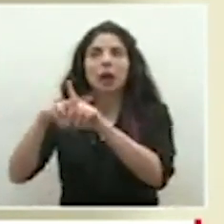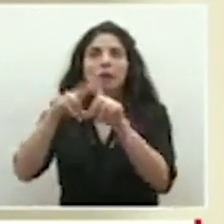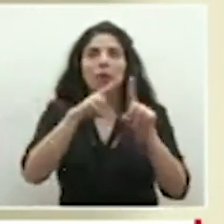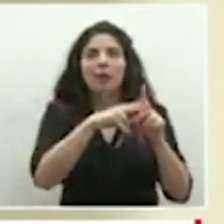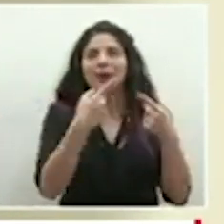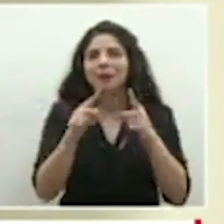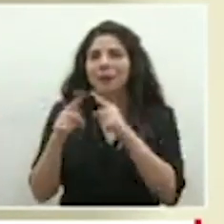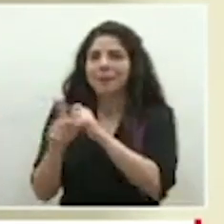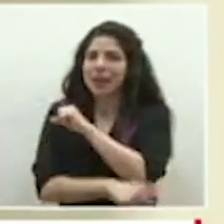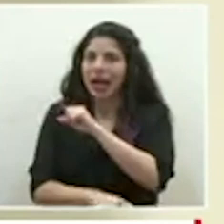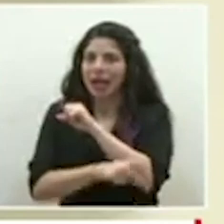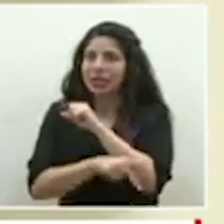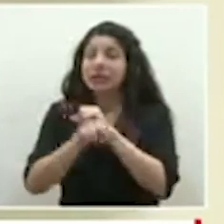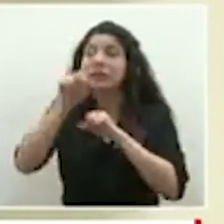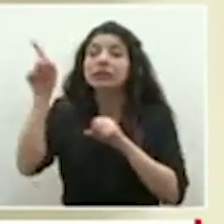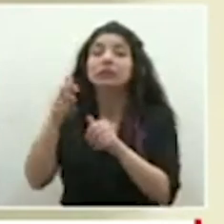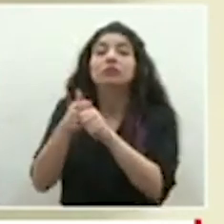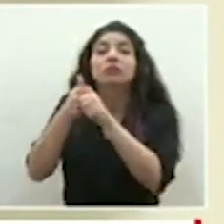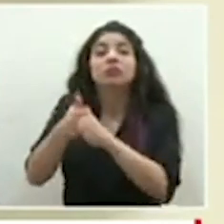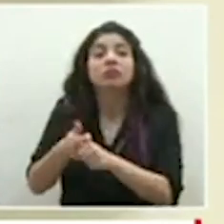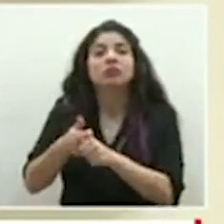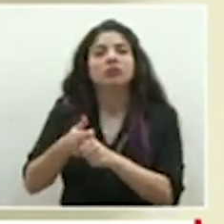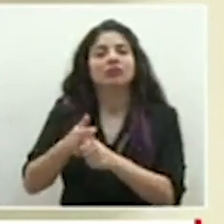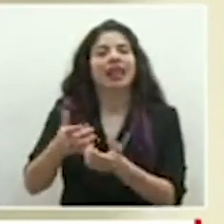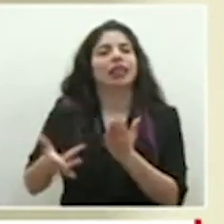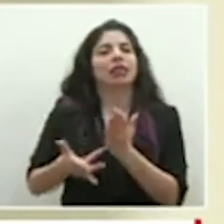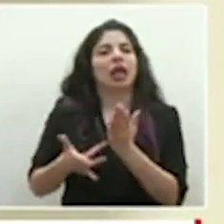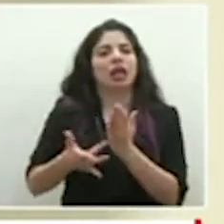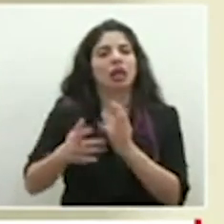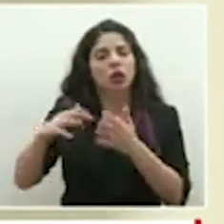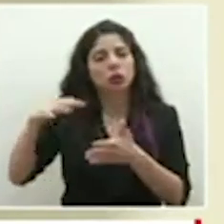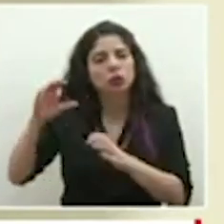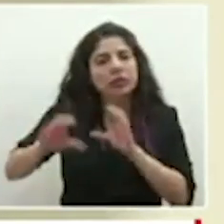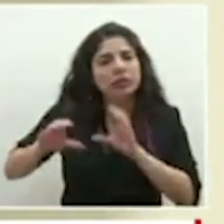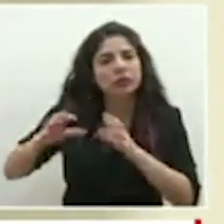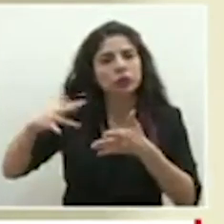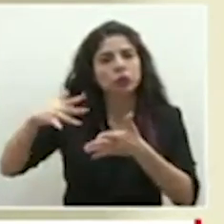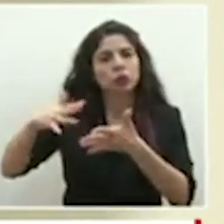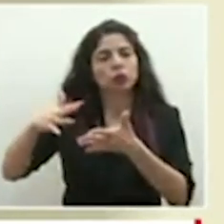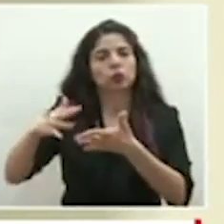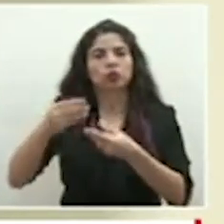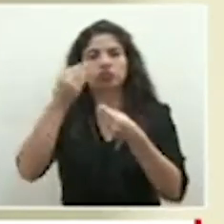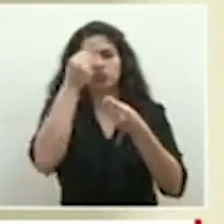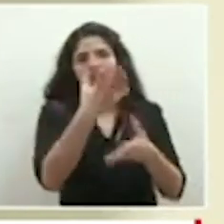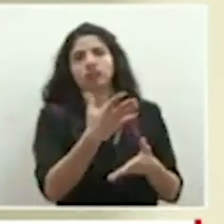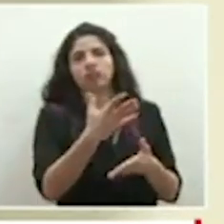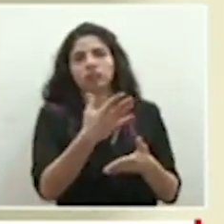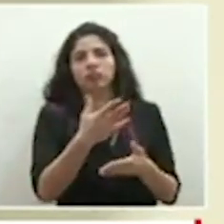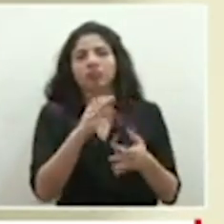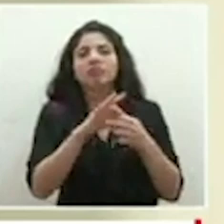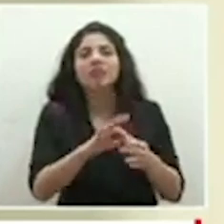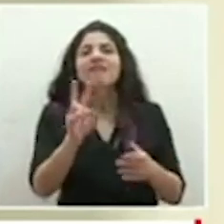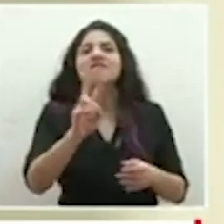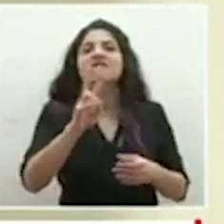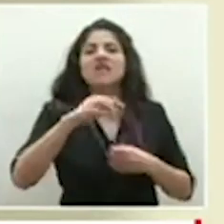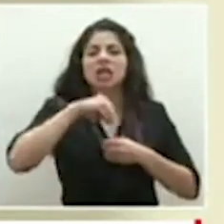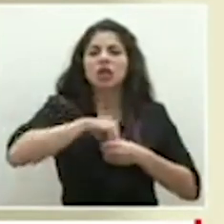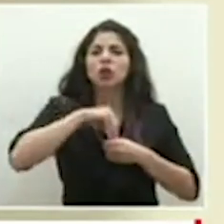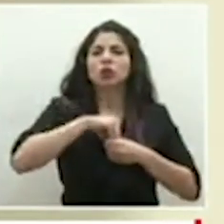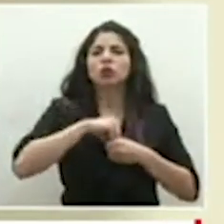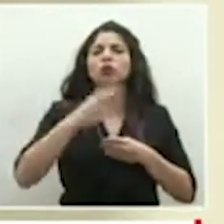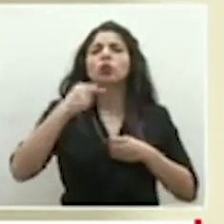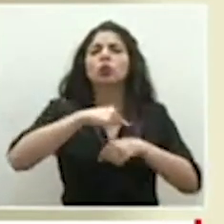bastantes países, basado en criterios completamente técnicos, científicos, que tienen que ver con la presencia del virus y